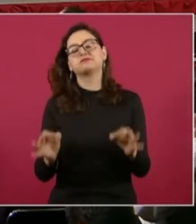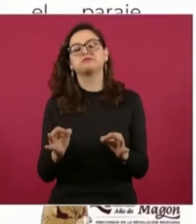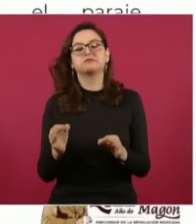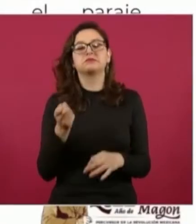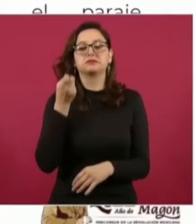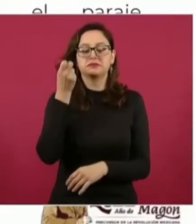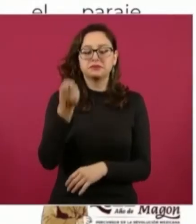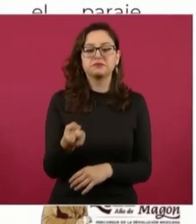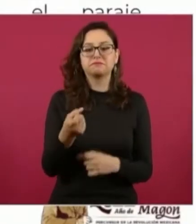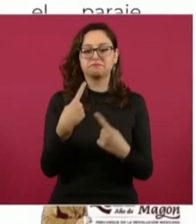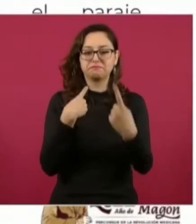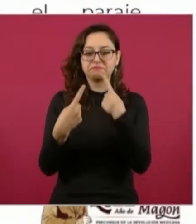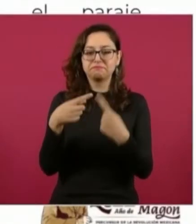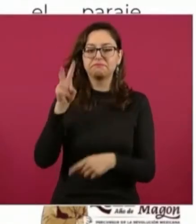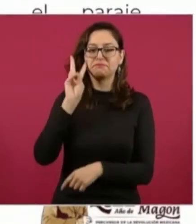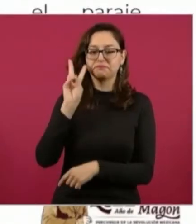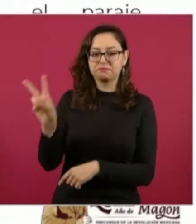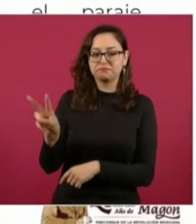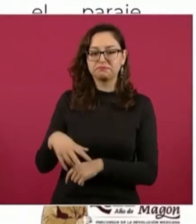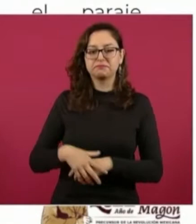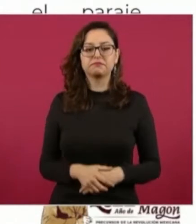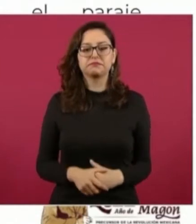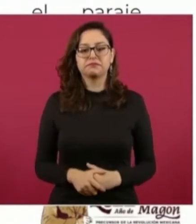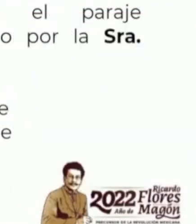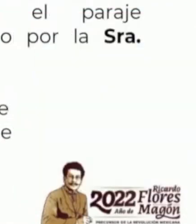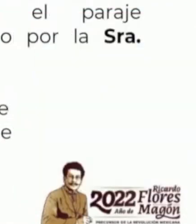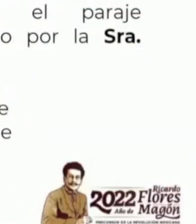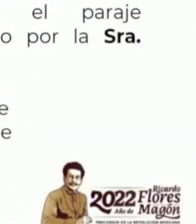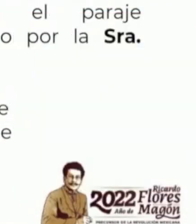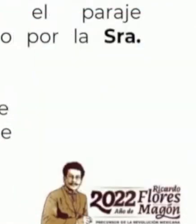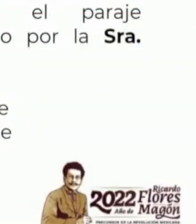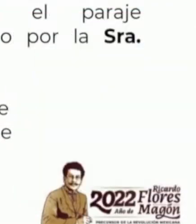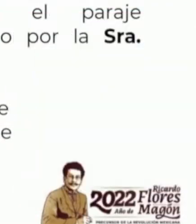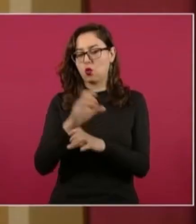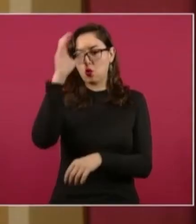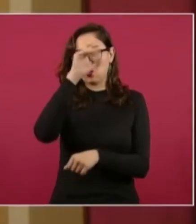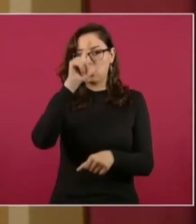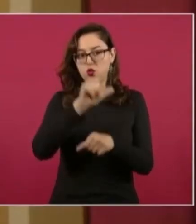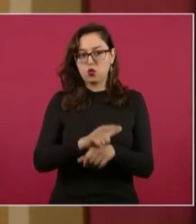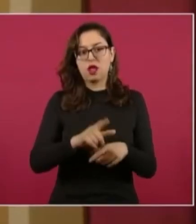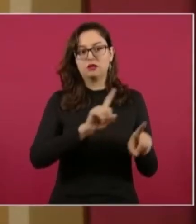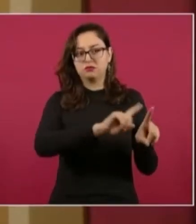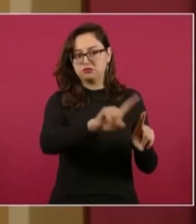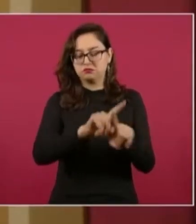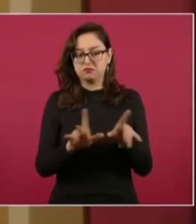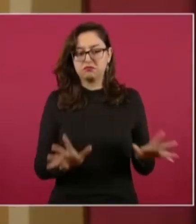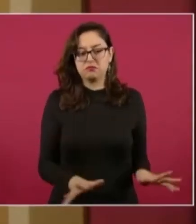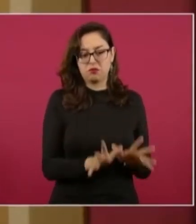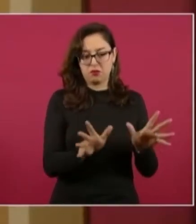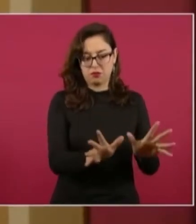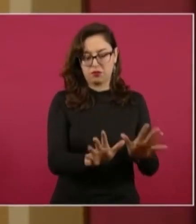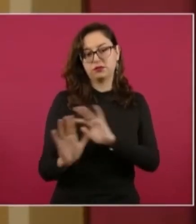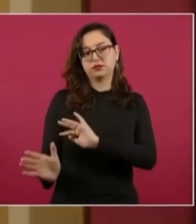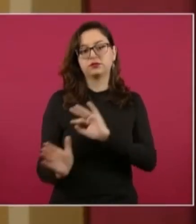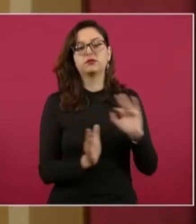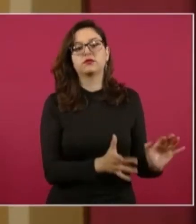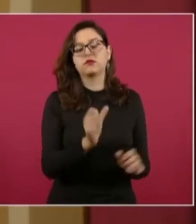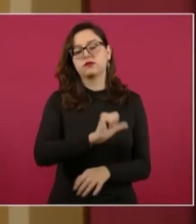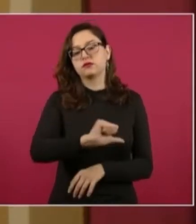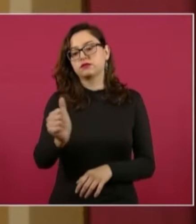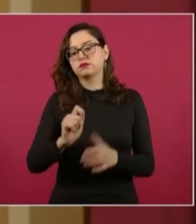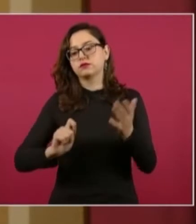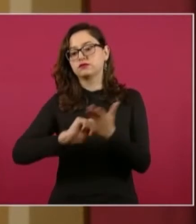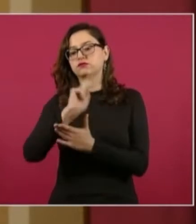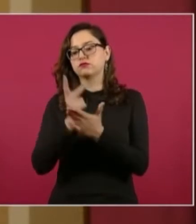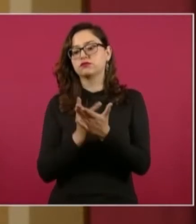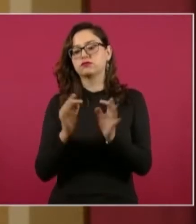que en los 1.103 municipios con presencia de población indígena y afromexicana, el Gobierno de México apoya